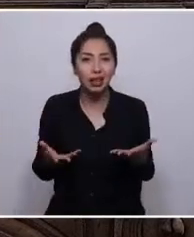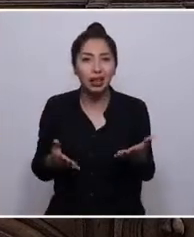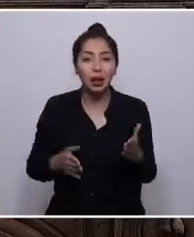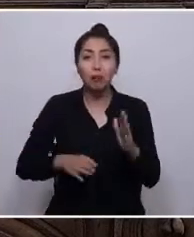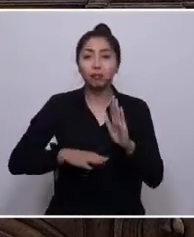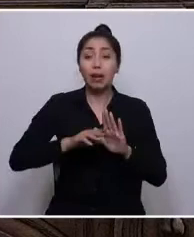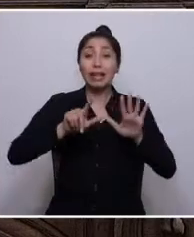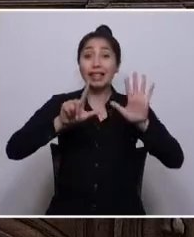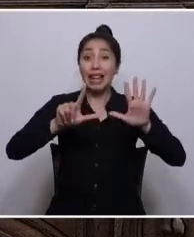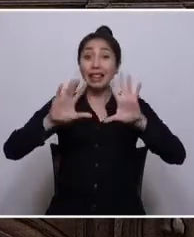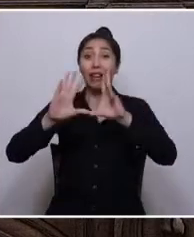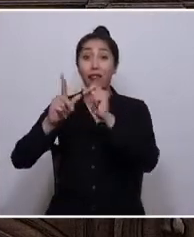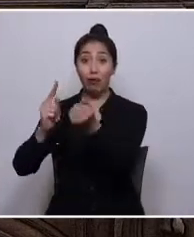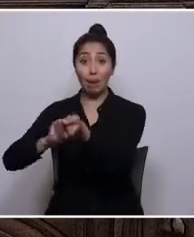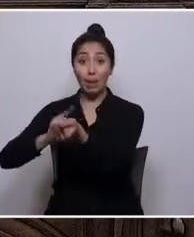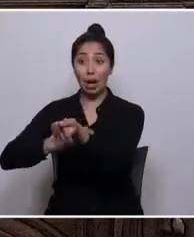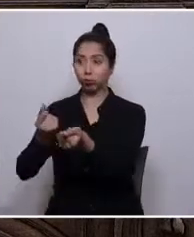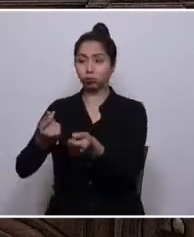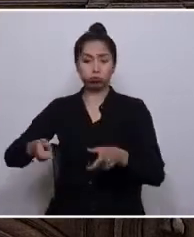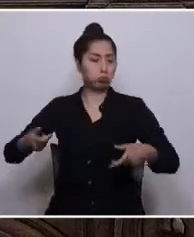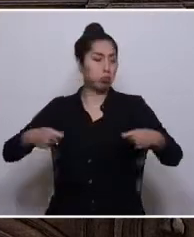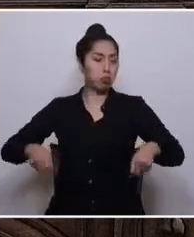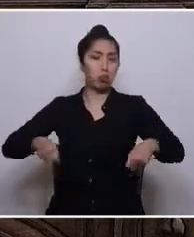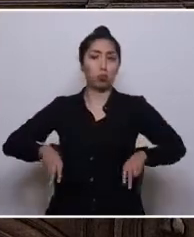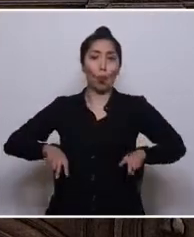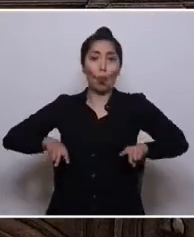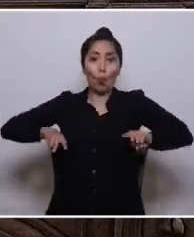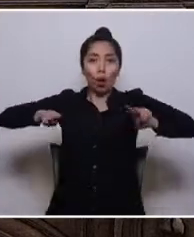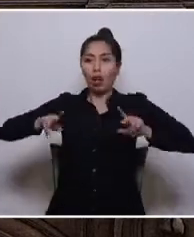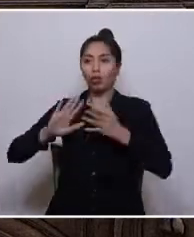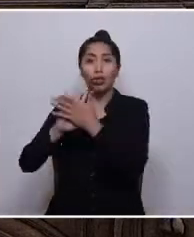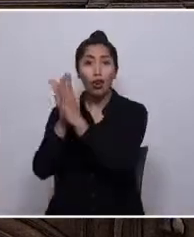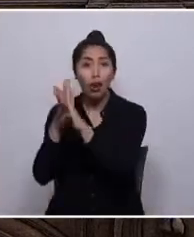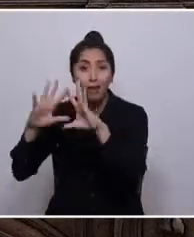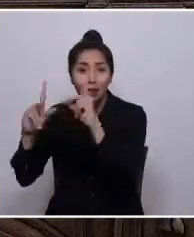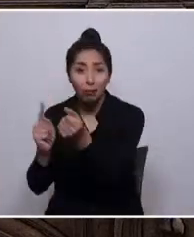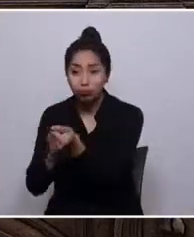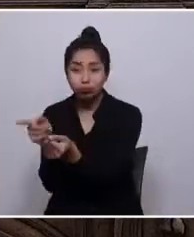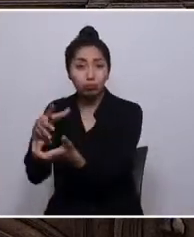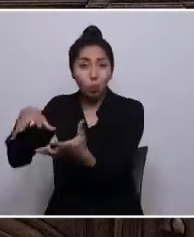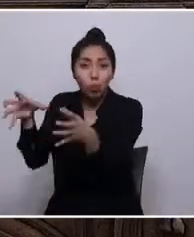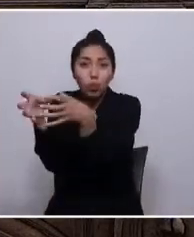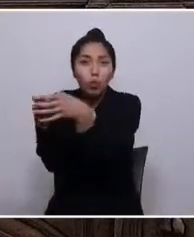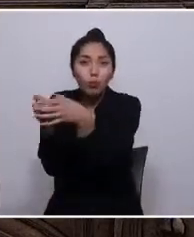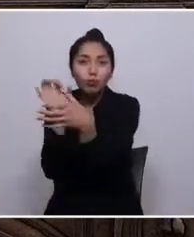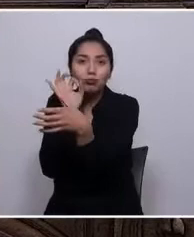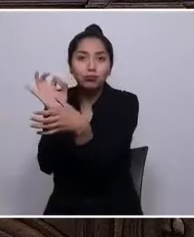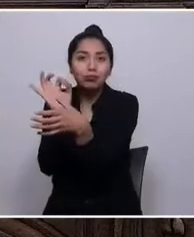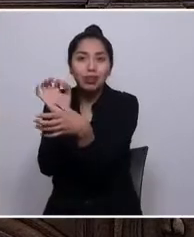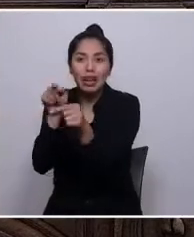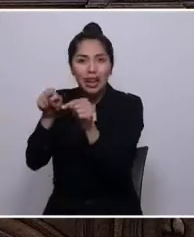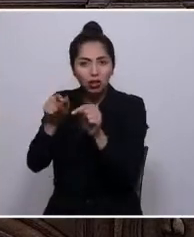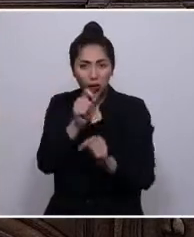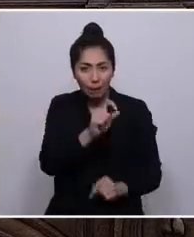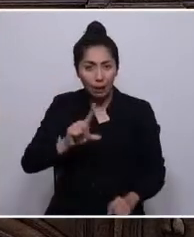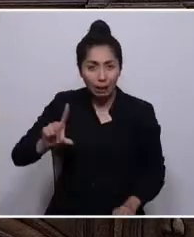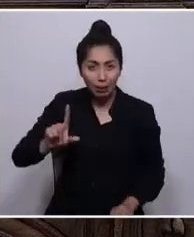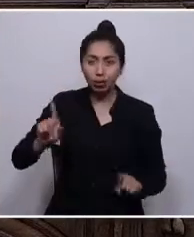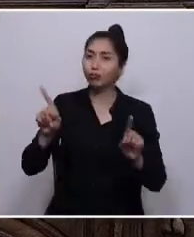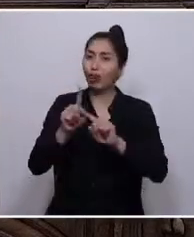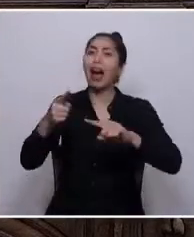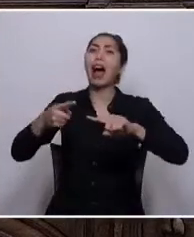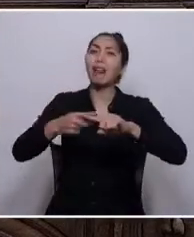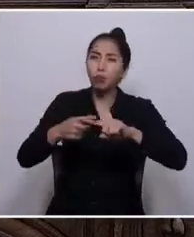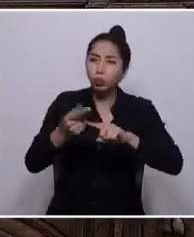siete familias de toda la economía en Chile. Eso no es emprendimiento, eso es abuso, corrupción y colusión